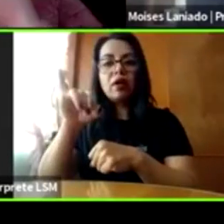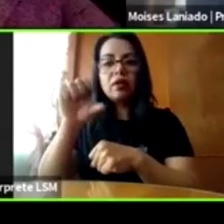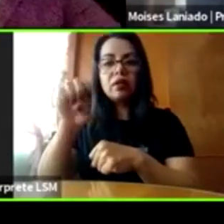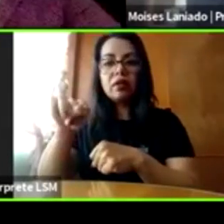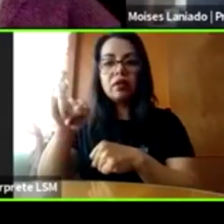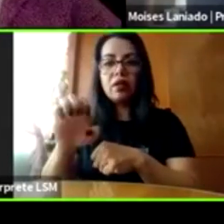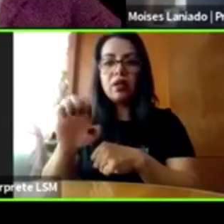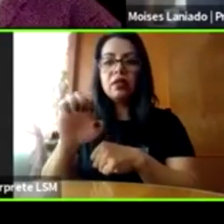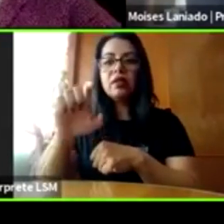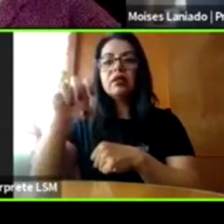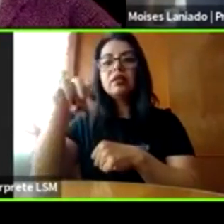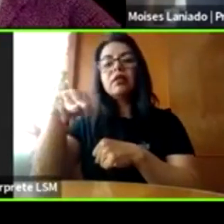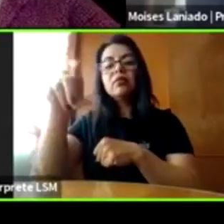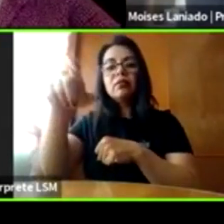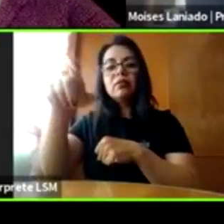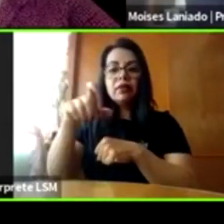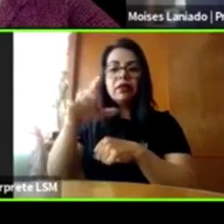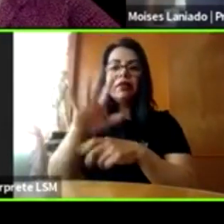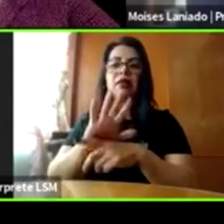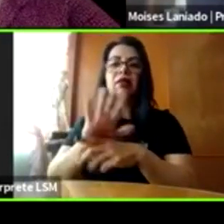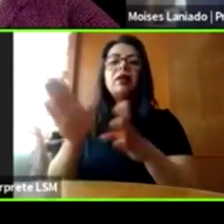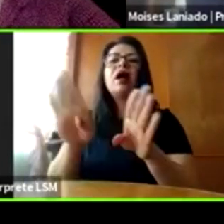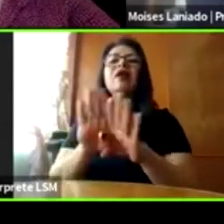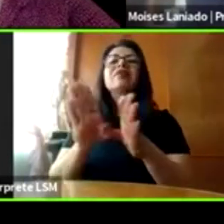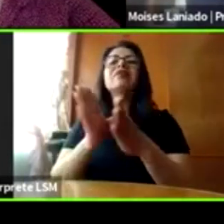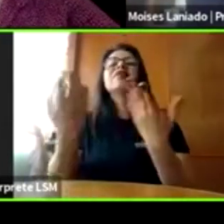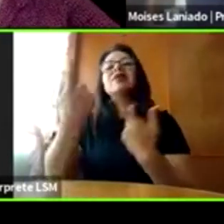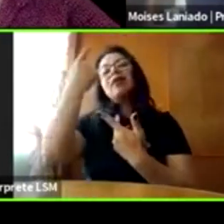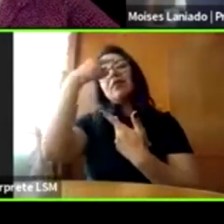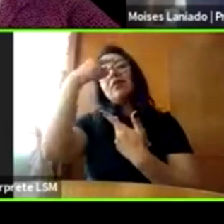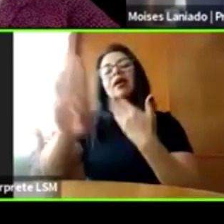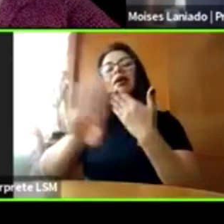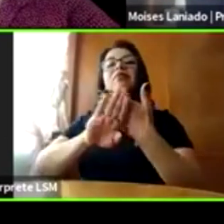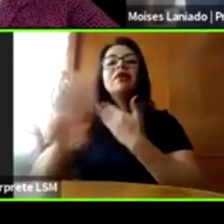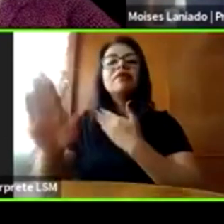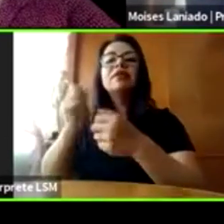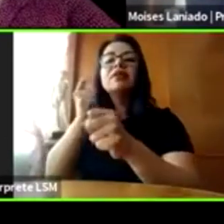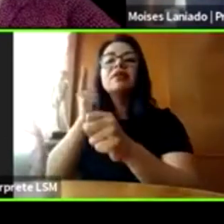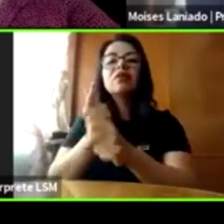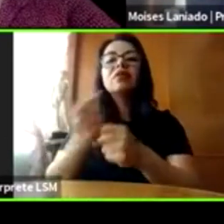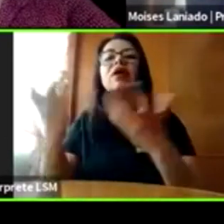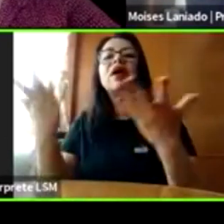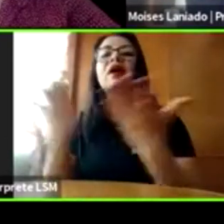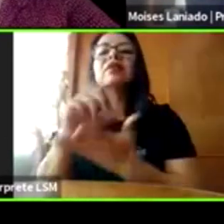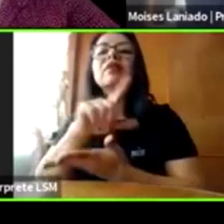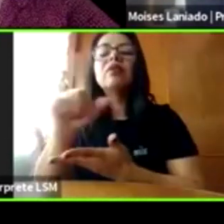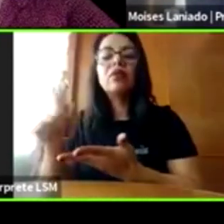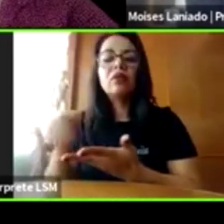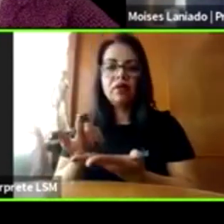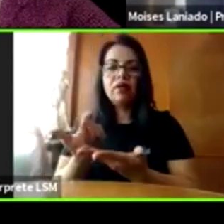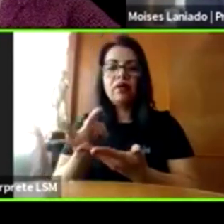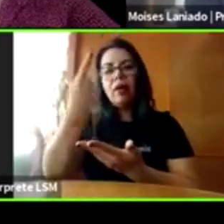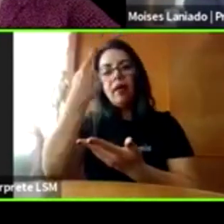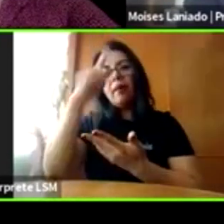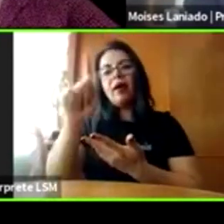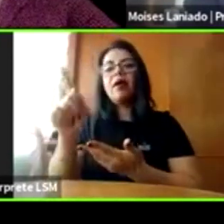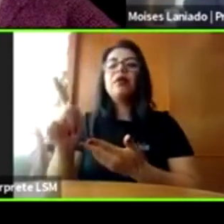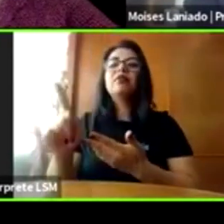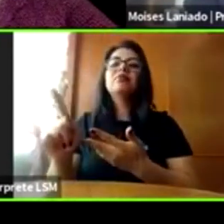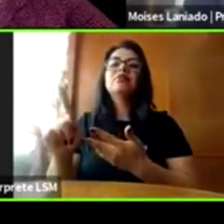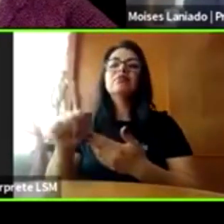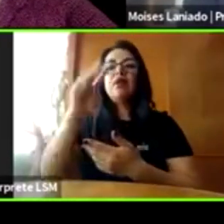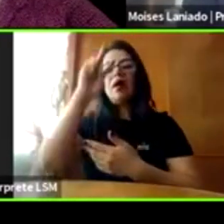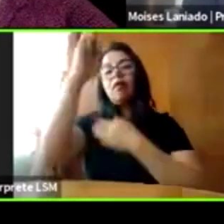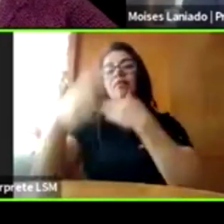qué podemos hacer para prevenir, detectar, atender y tener la fotografía de la violencia sexual infantil. Sé que estamos hablando del